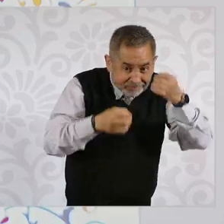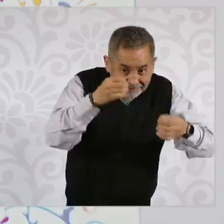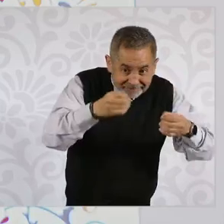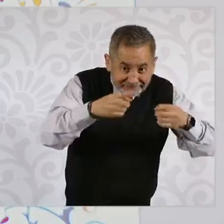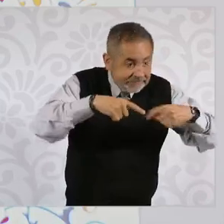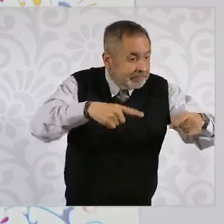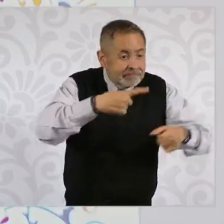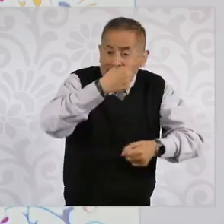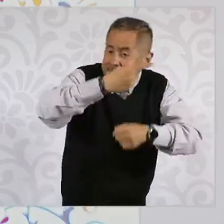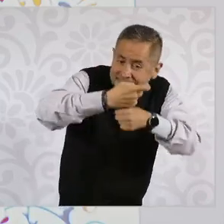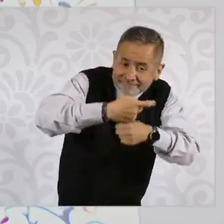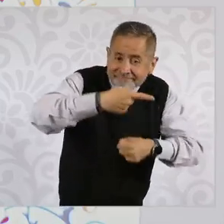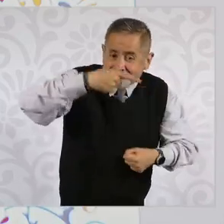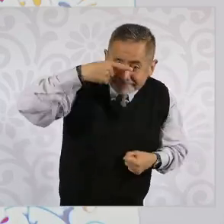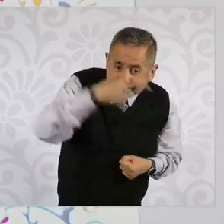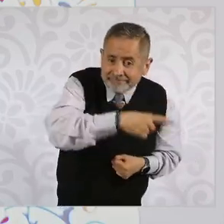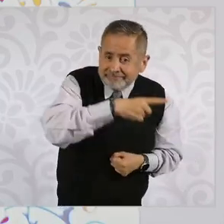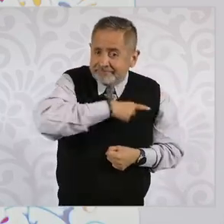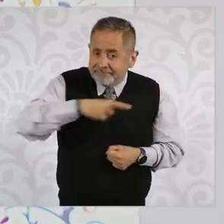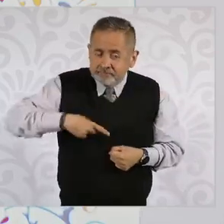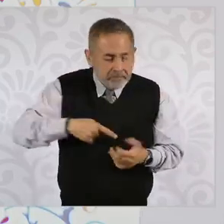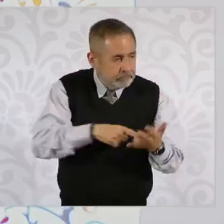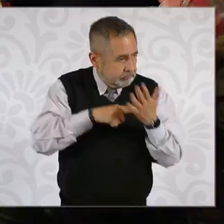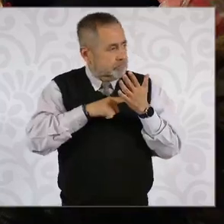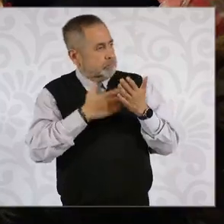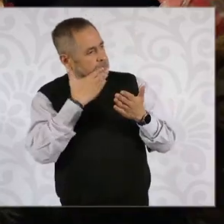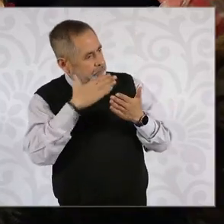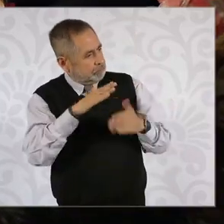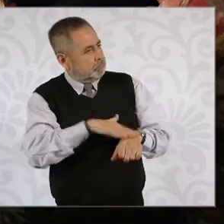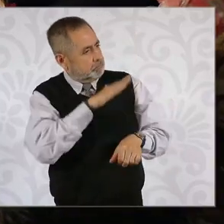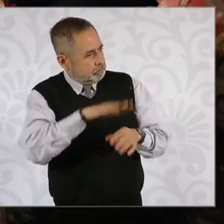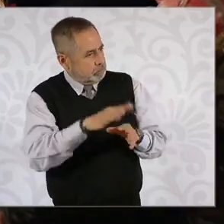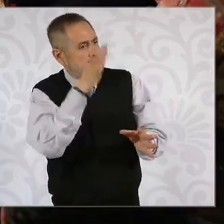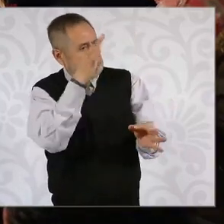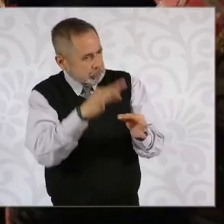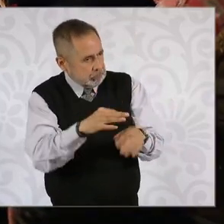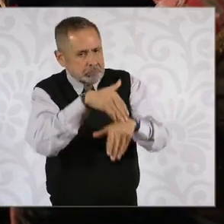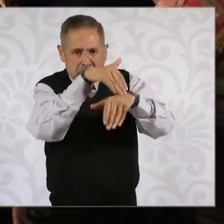que deberían dar el ejemplo del cumplimiento de la ley